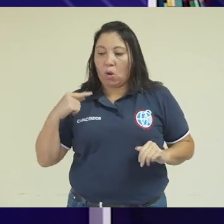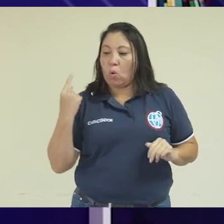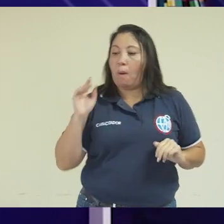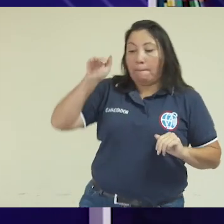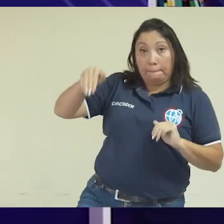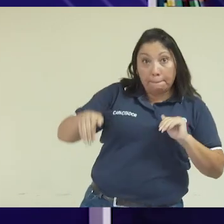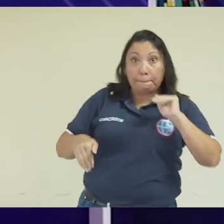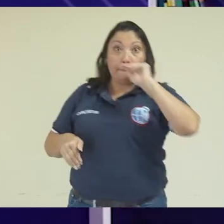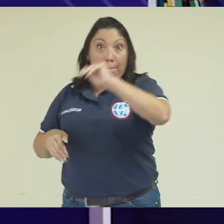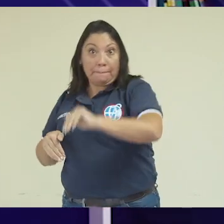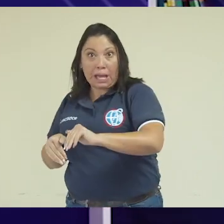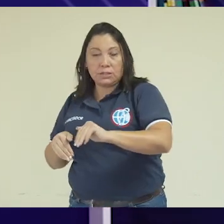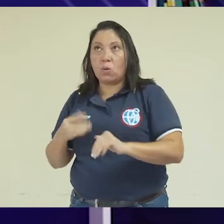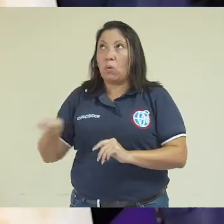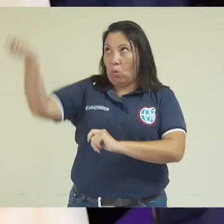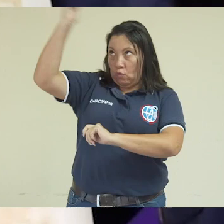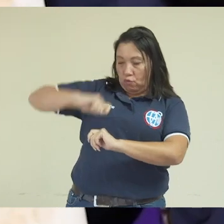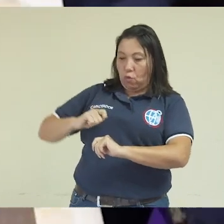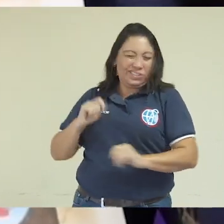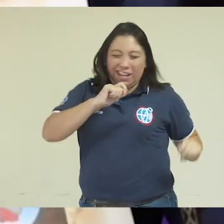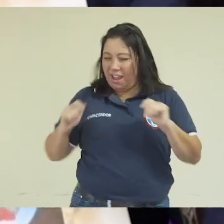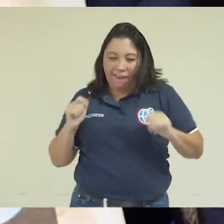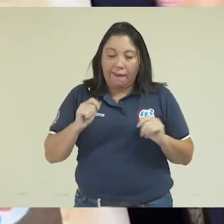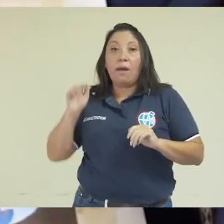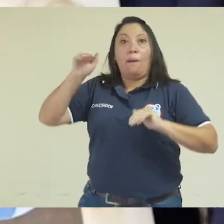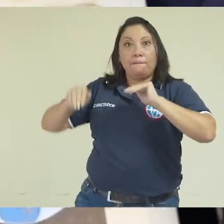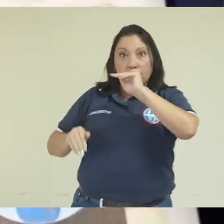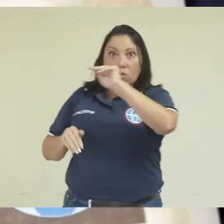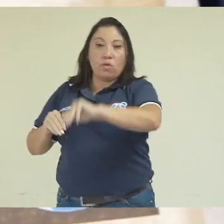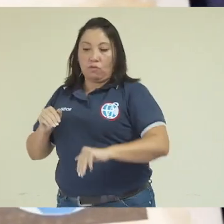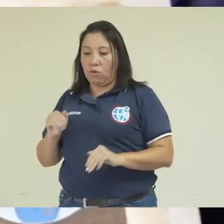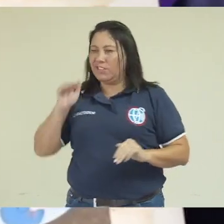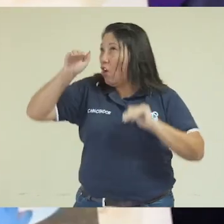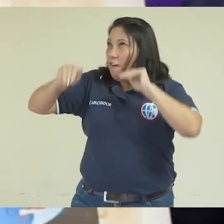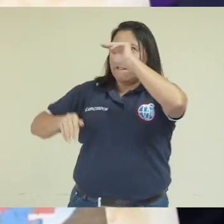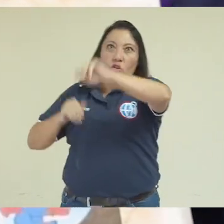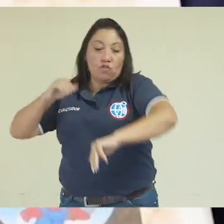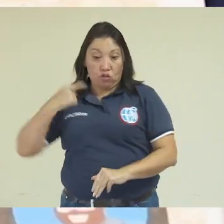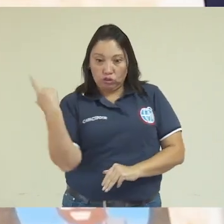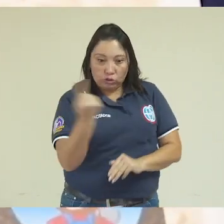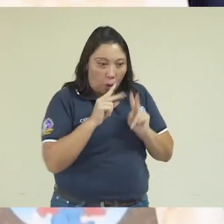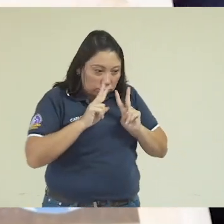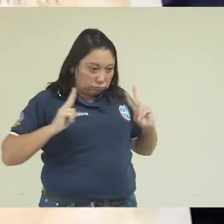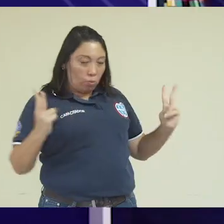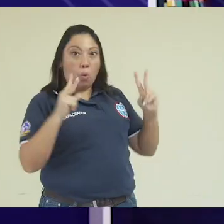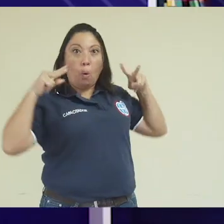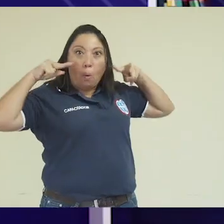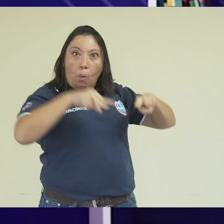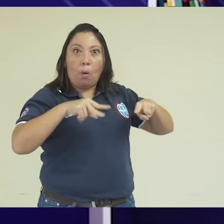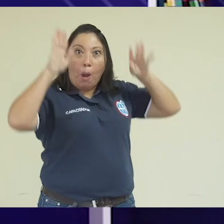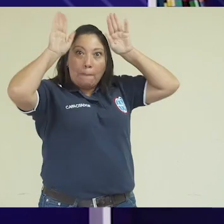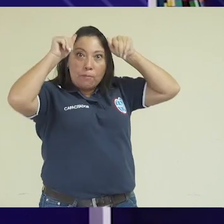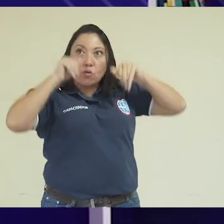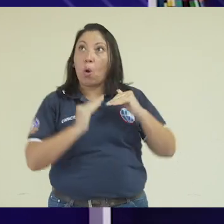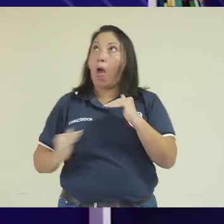daba un paso encima de la tierra. Muy pronto, todo el mundo vio, sorprendido, cómo